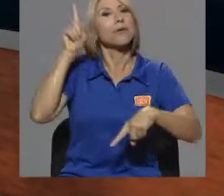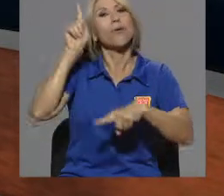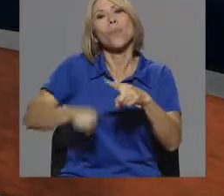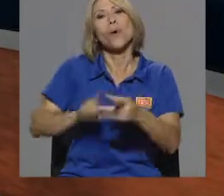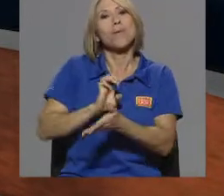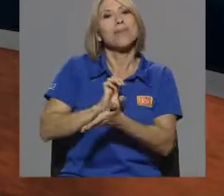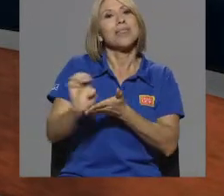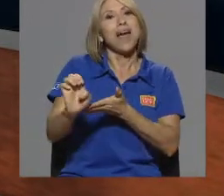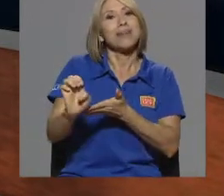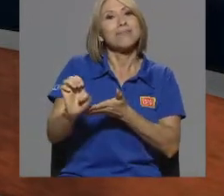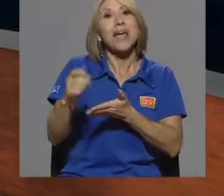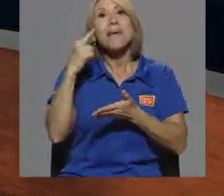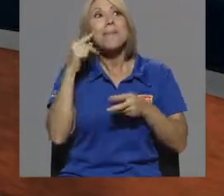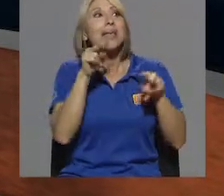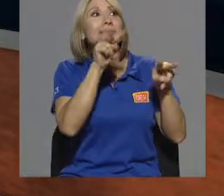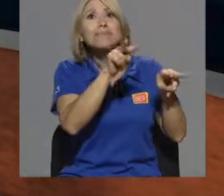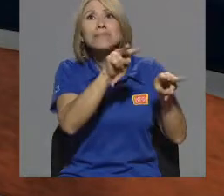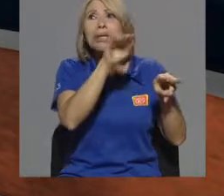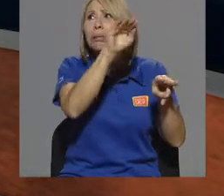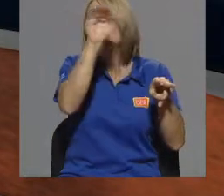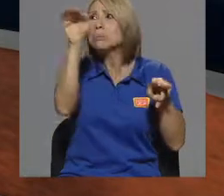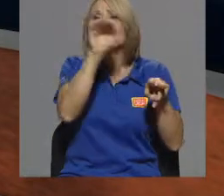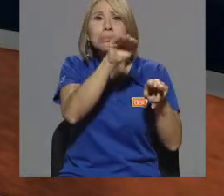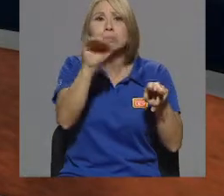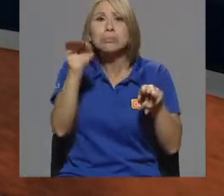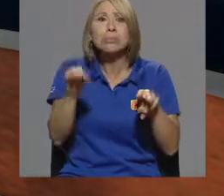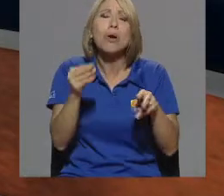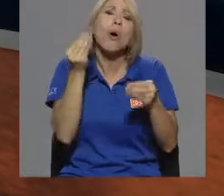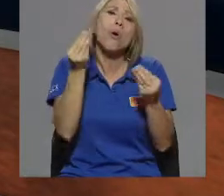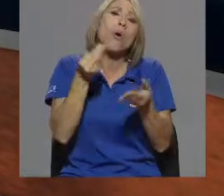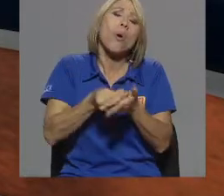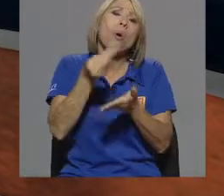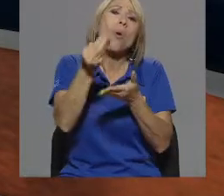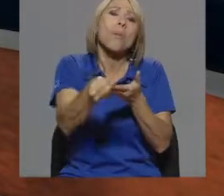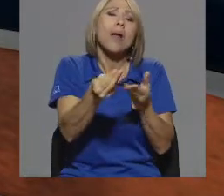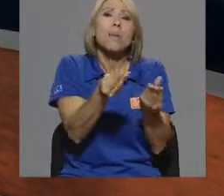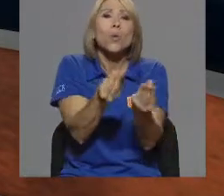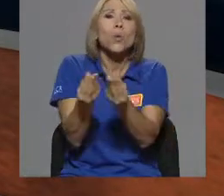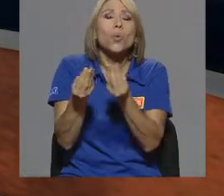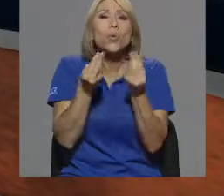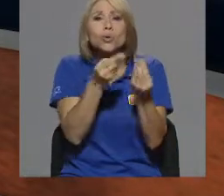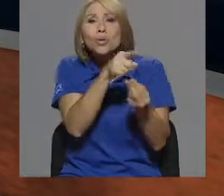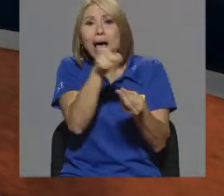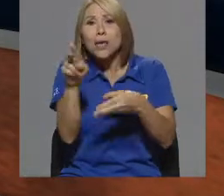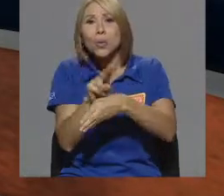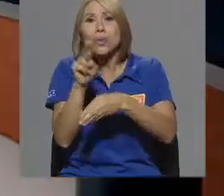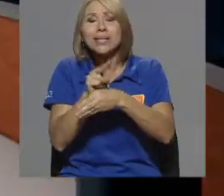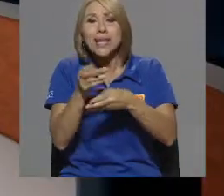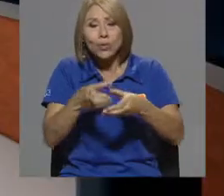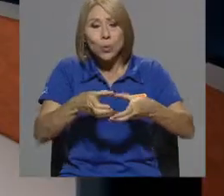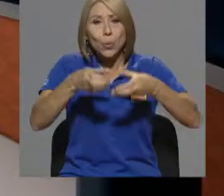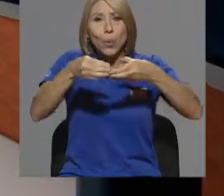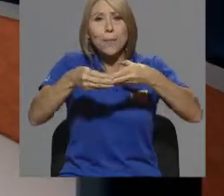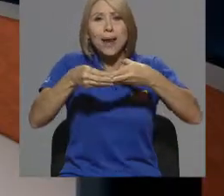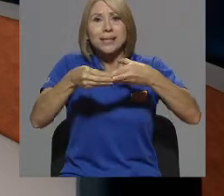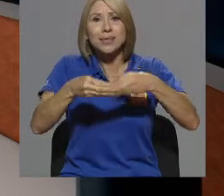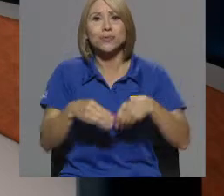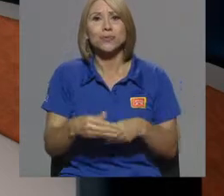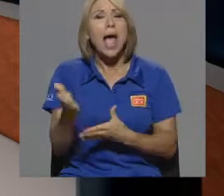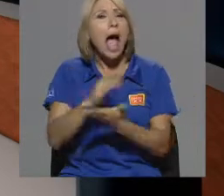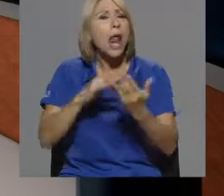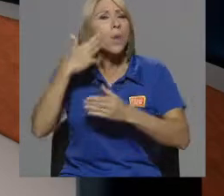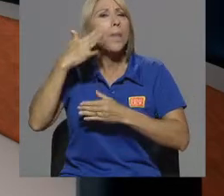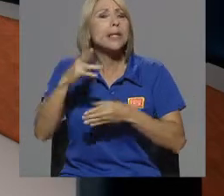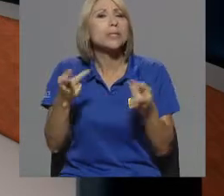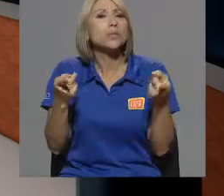realidad de encontrarse en los estantes infinidad de productos envasados en recipientes plásticos. Algo similar